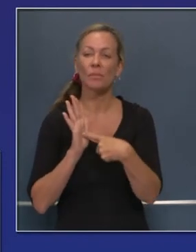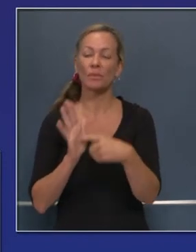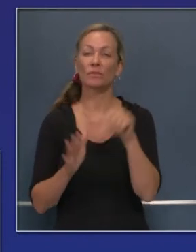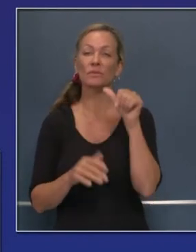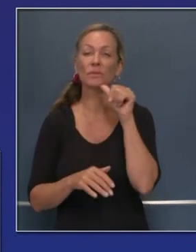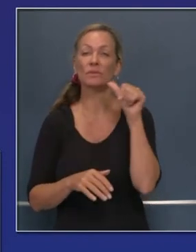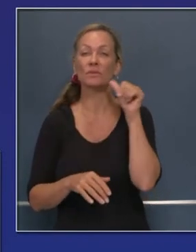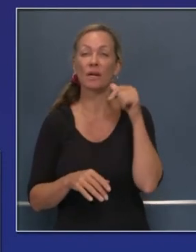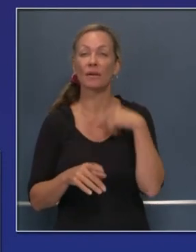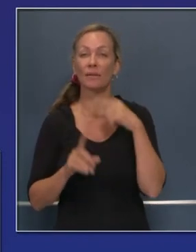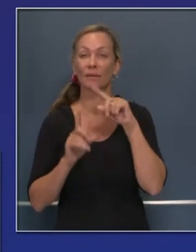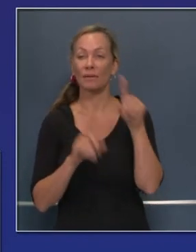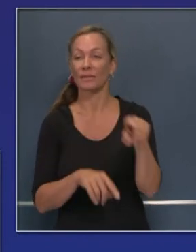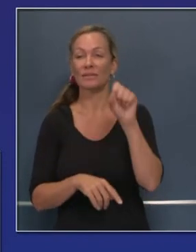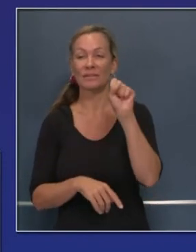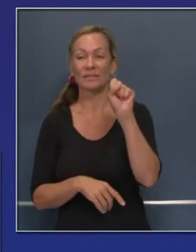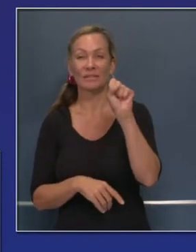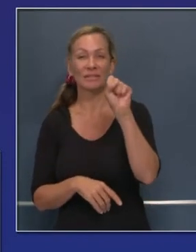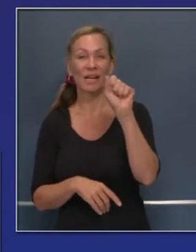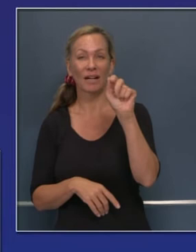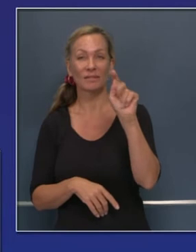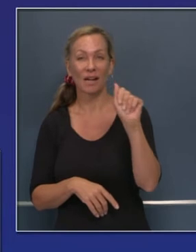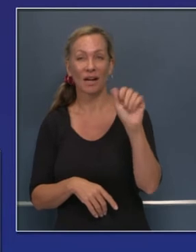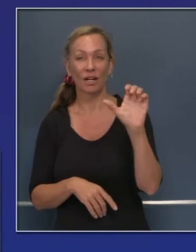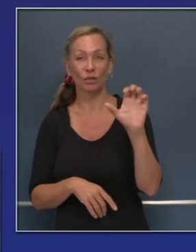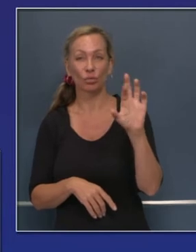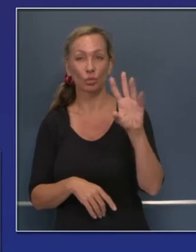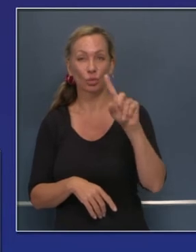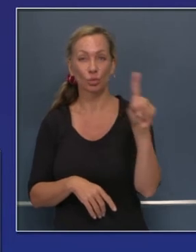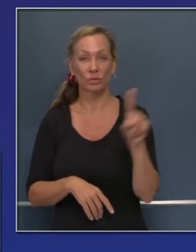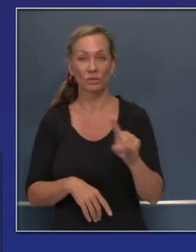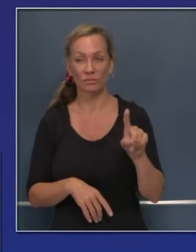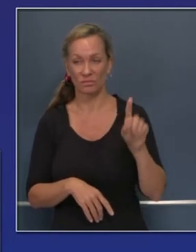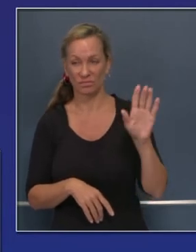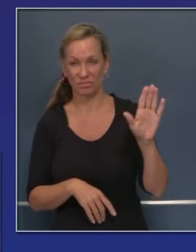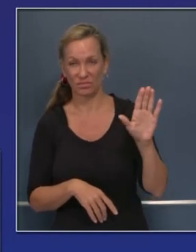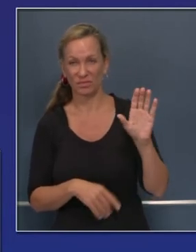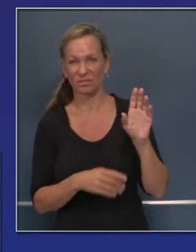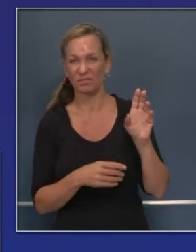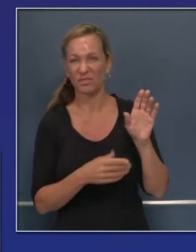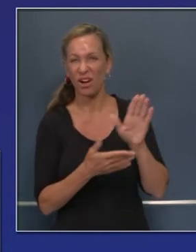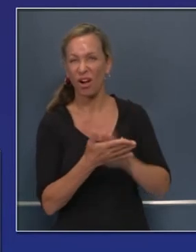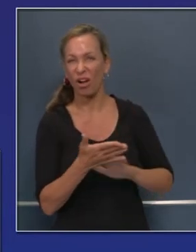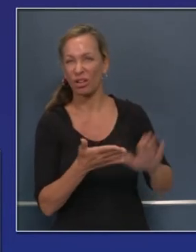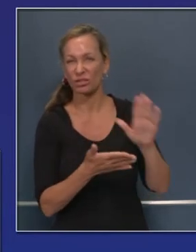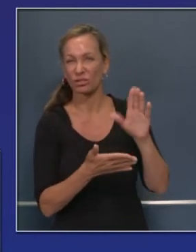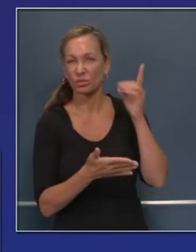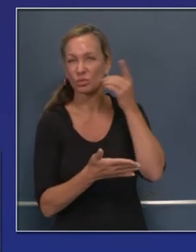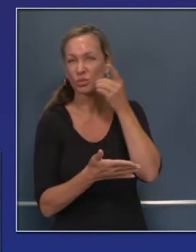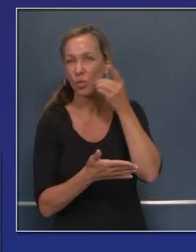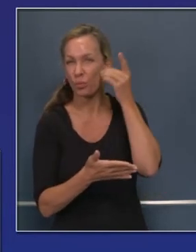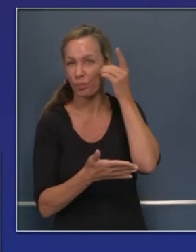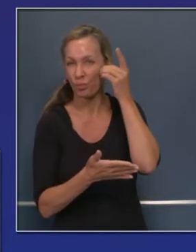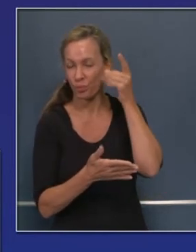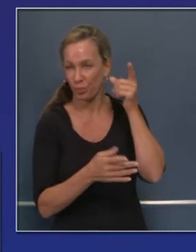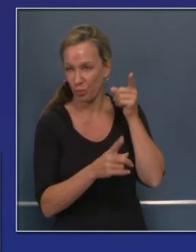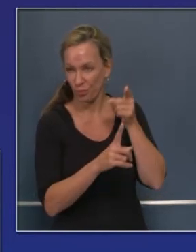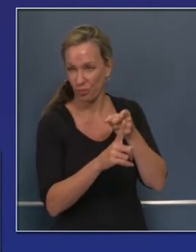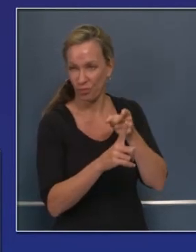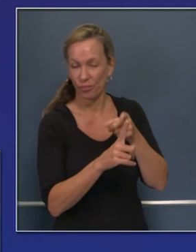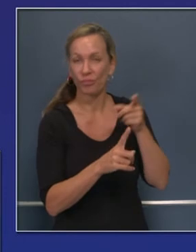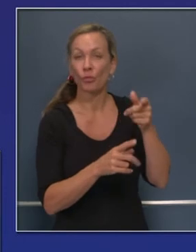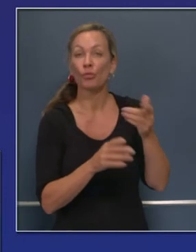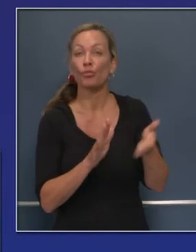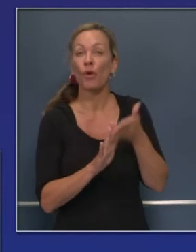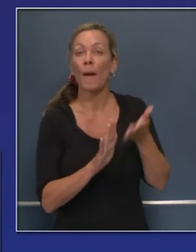Ayer en Santa Cruz, en un centro de un colegio comunitario que había sido administrado por un centro